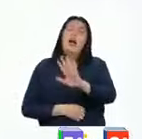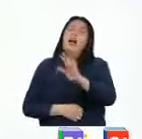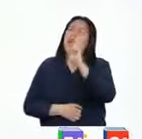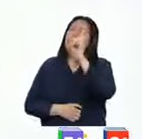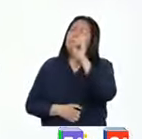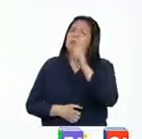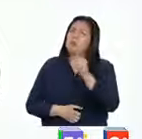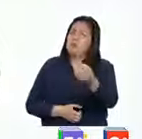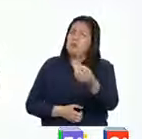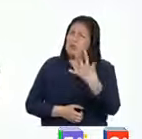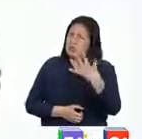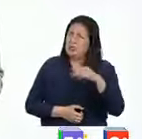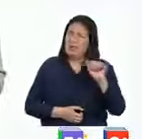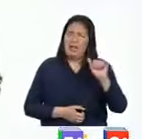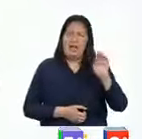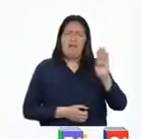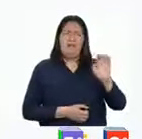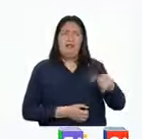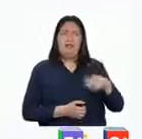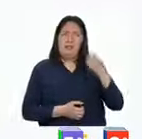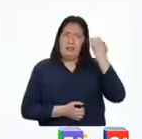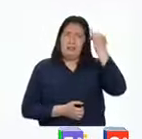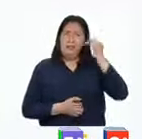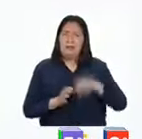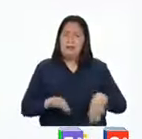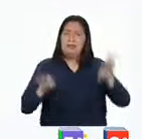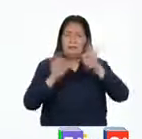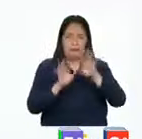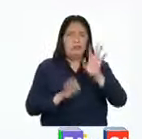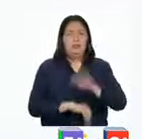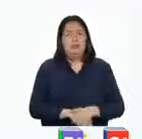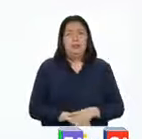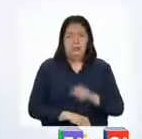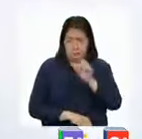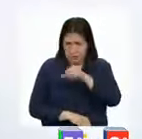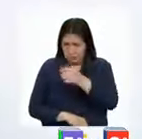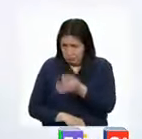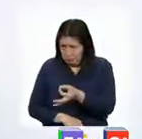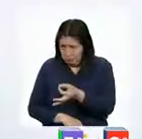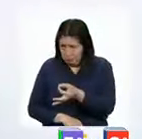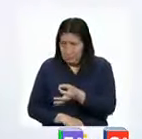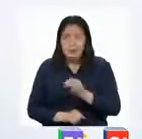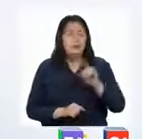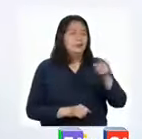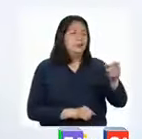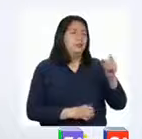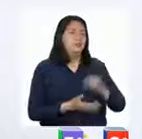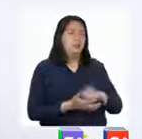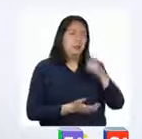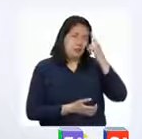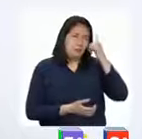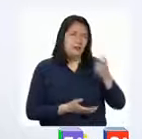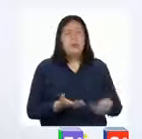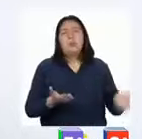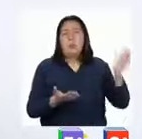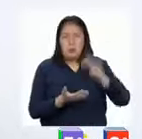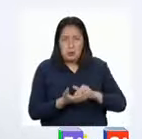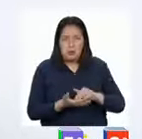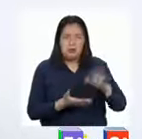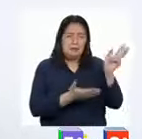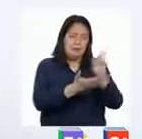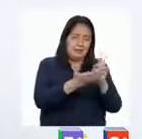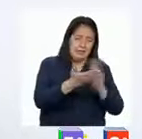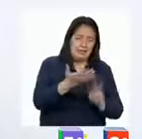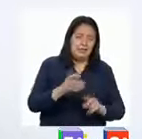parece que lo que está diciendo Abel son las ideas más importantes de todo el texto. ¿Es así? ¿Qué te parece, Patty, si volvemos a leer el